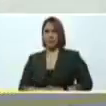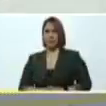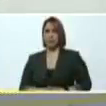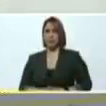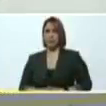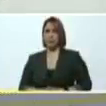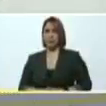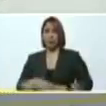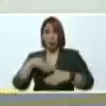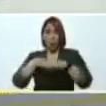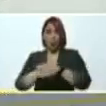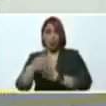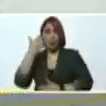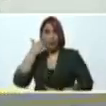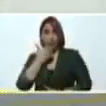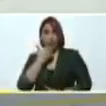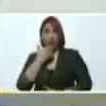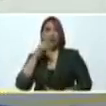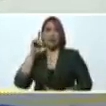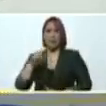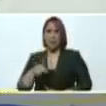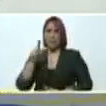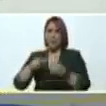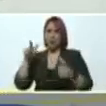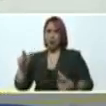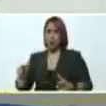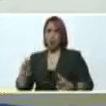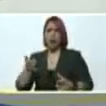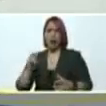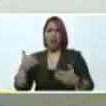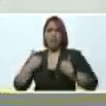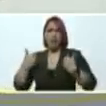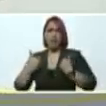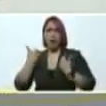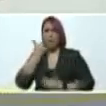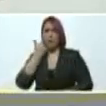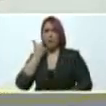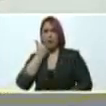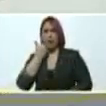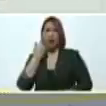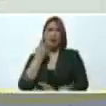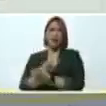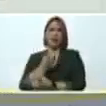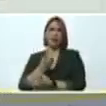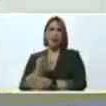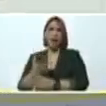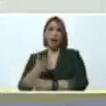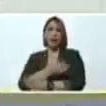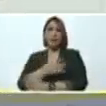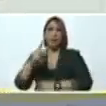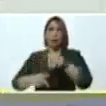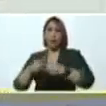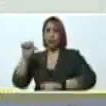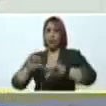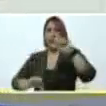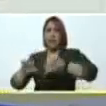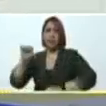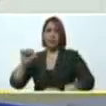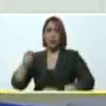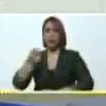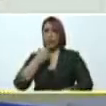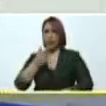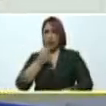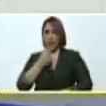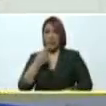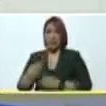también, para aquellas personas que sufren de cáncer y que tienen edad fértil, antes del proceso de quimioterapia y de radioterapia, se le va a extraer